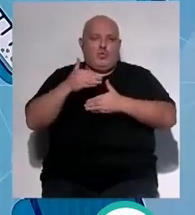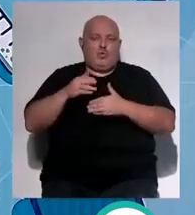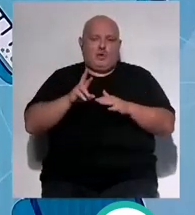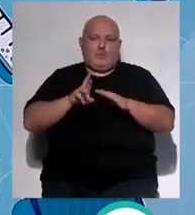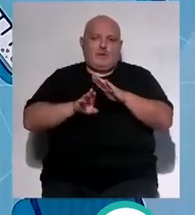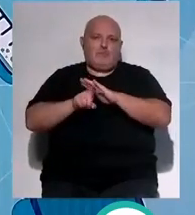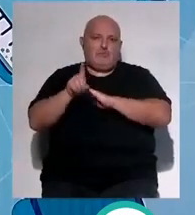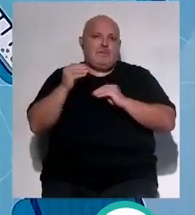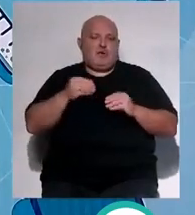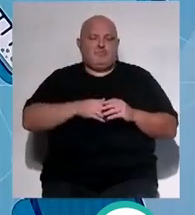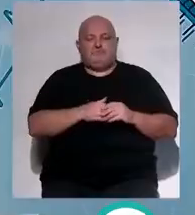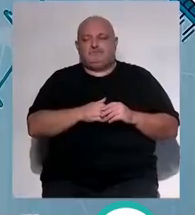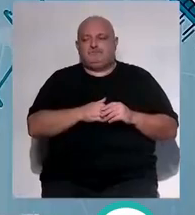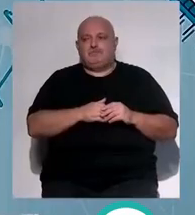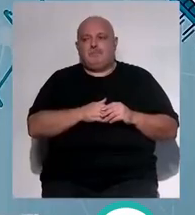funciona